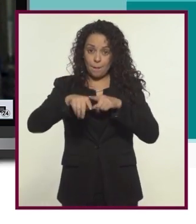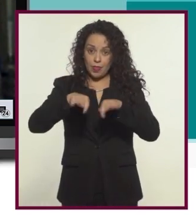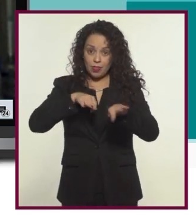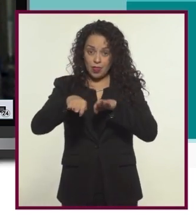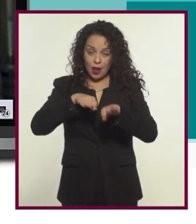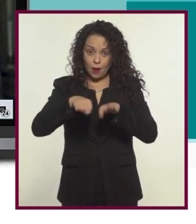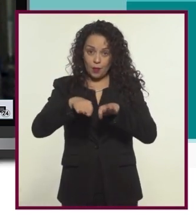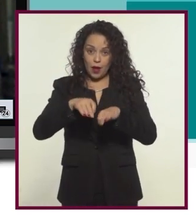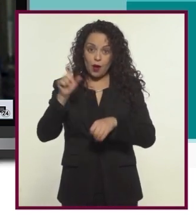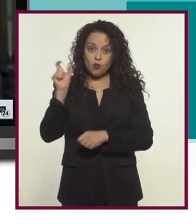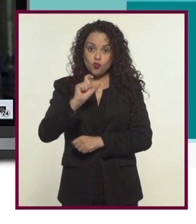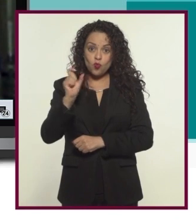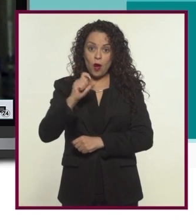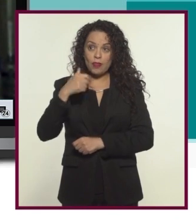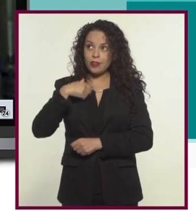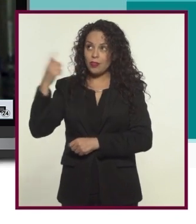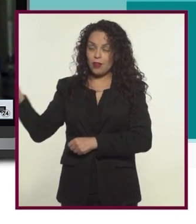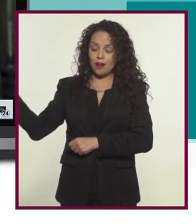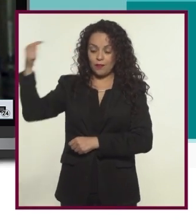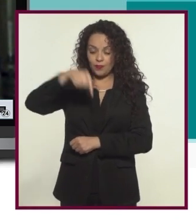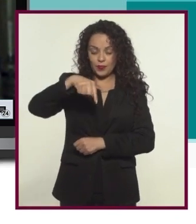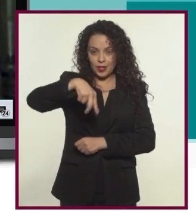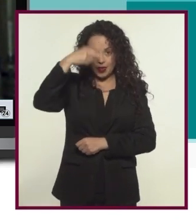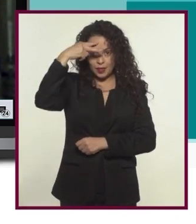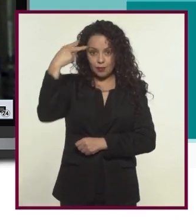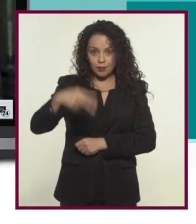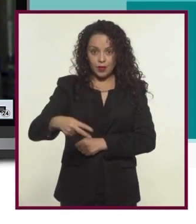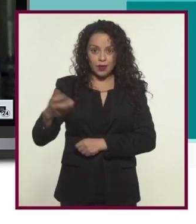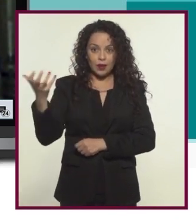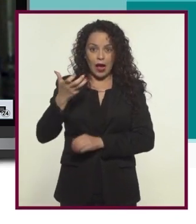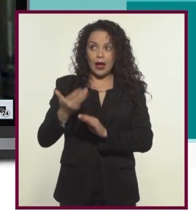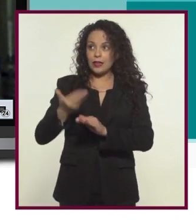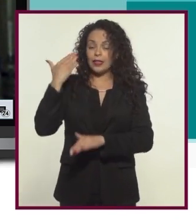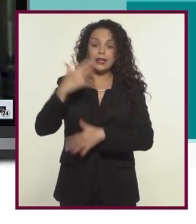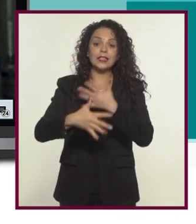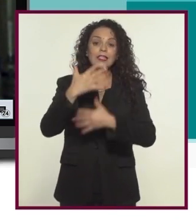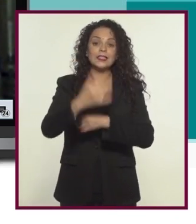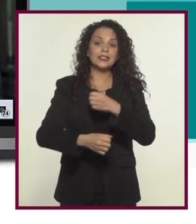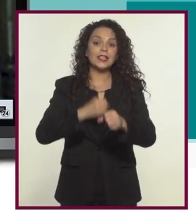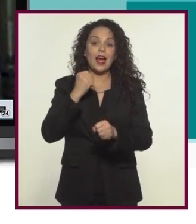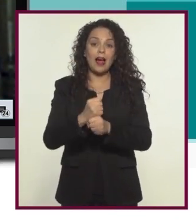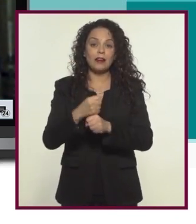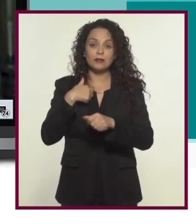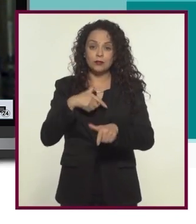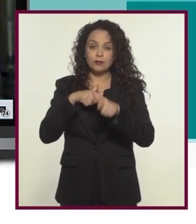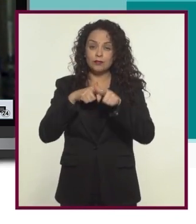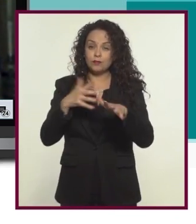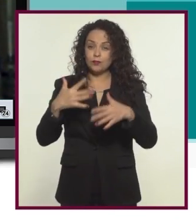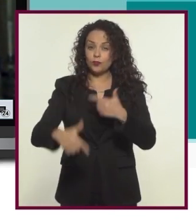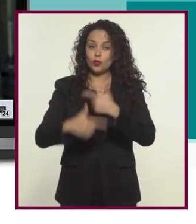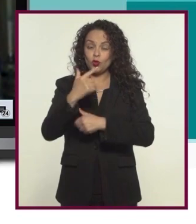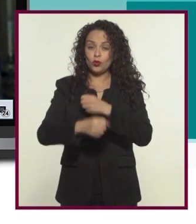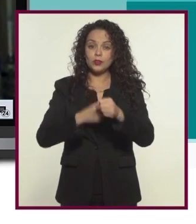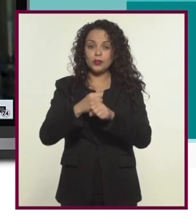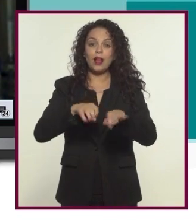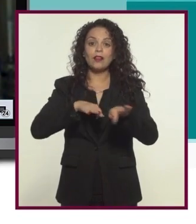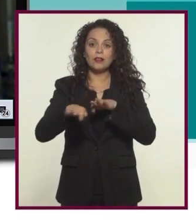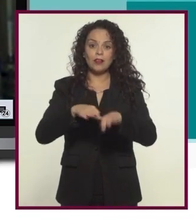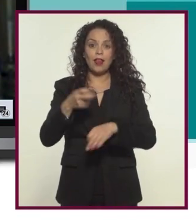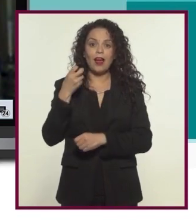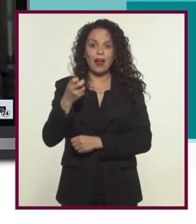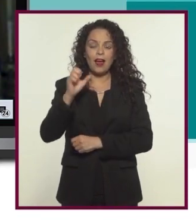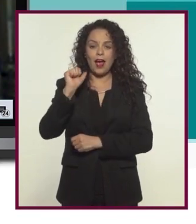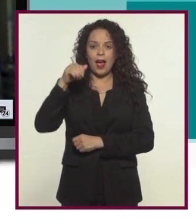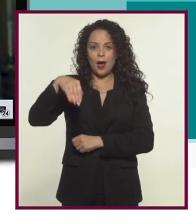a trabajar en documental cuando llegué a México hace 15 años. Llevo como 12